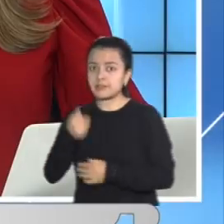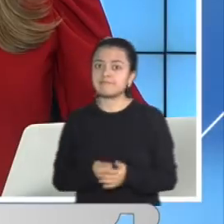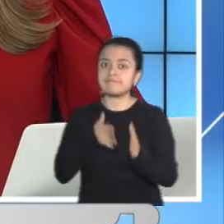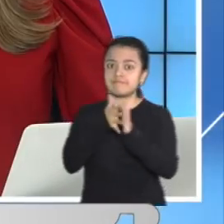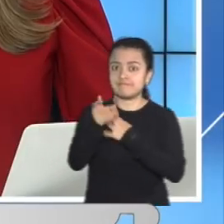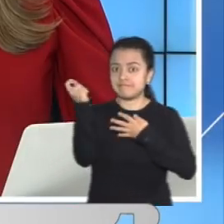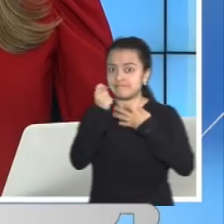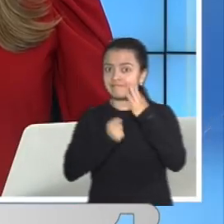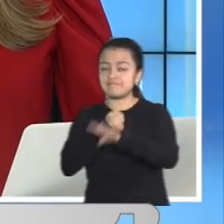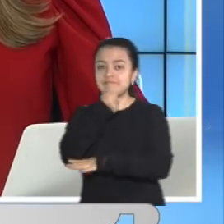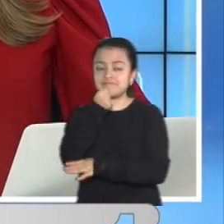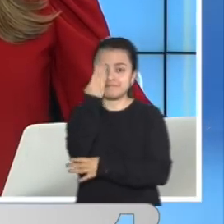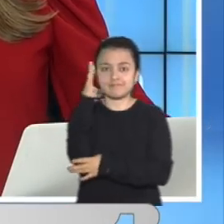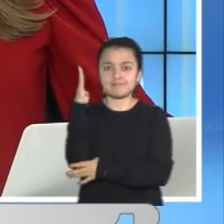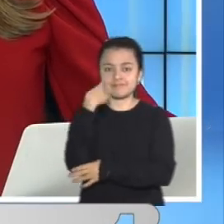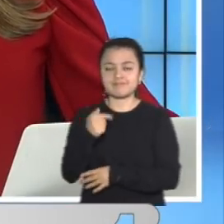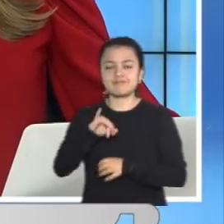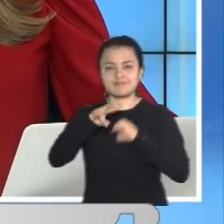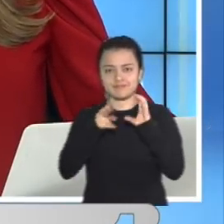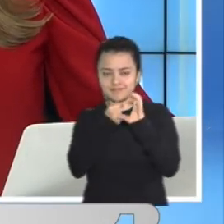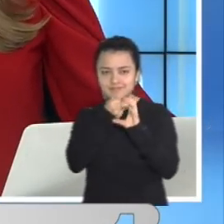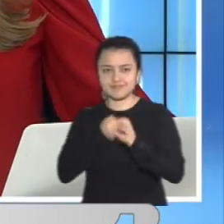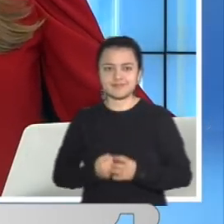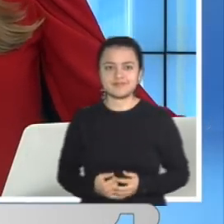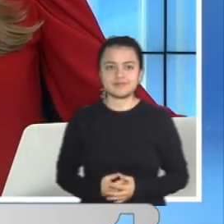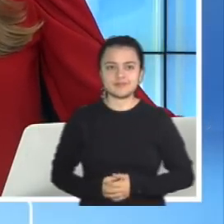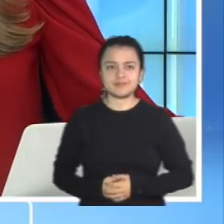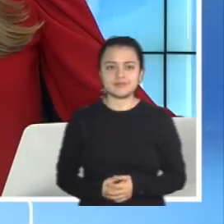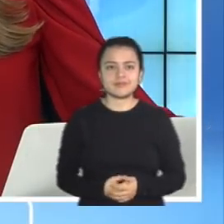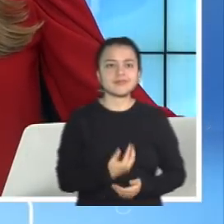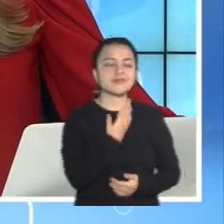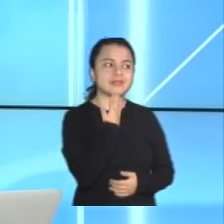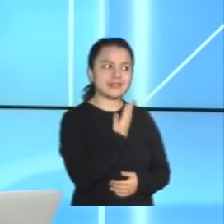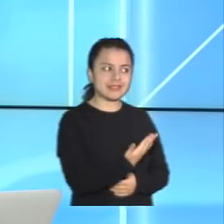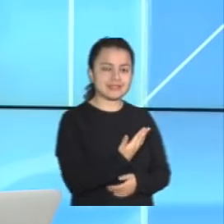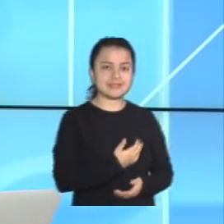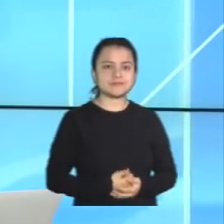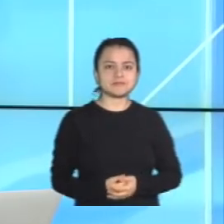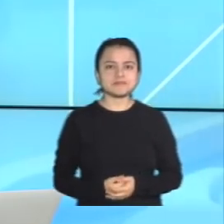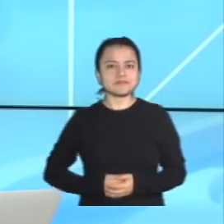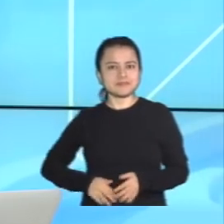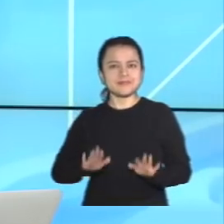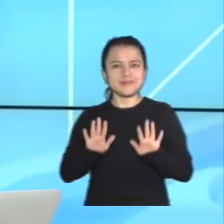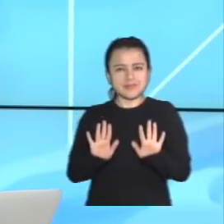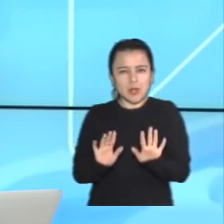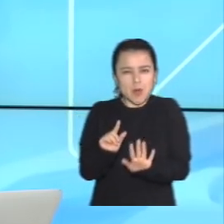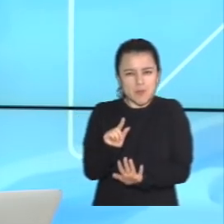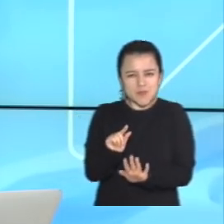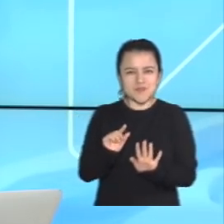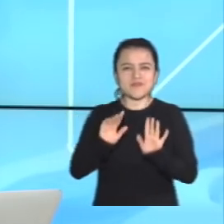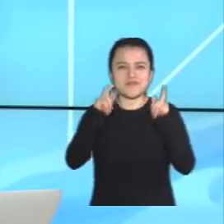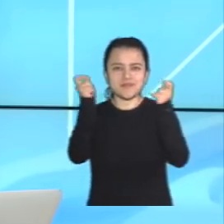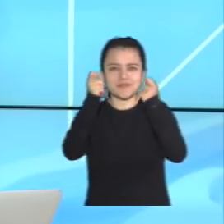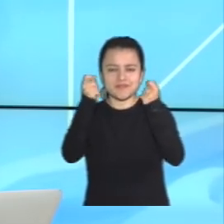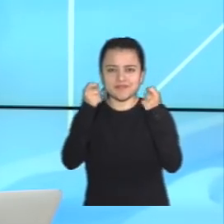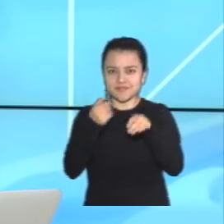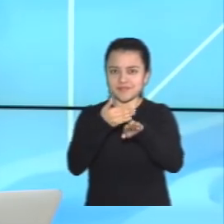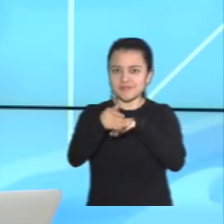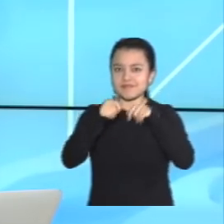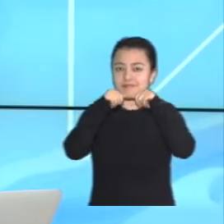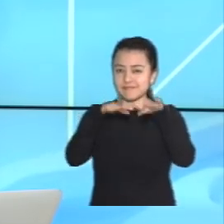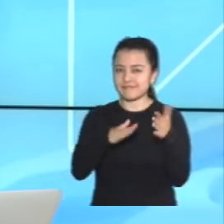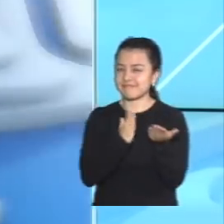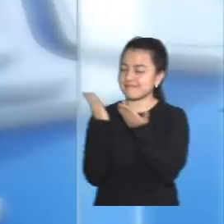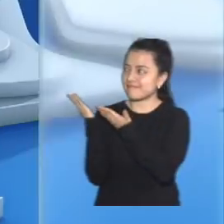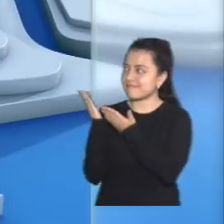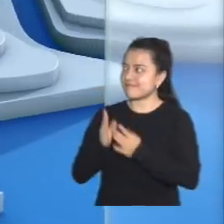Barranquilla con Jorge Castro, Noticentro 1, CMI. Jorge, muchas gracias. Hacemos una pequeña pausa en Noticentro 1, CMI, pero al